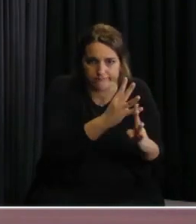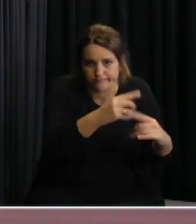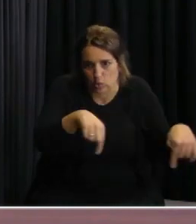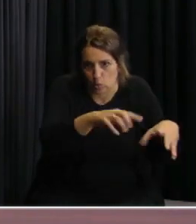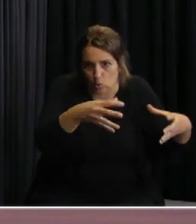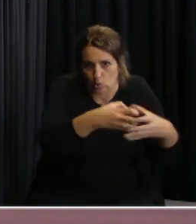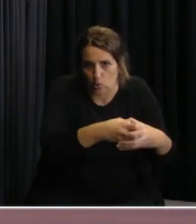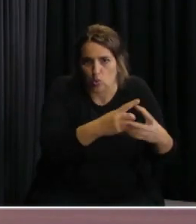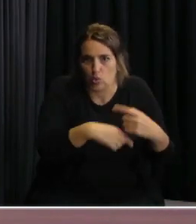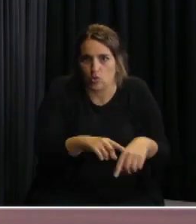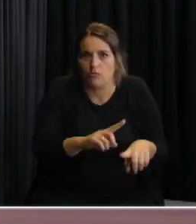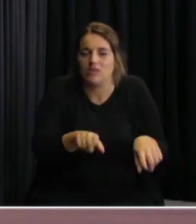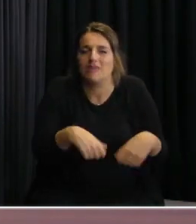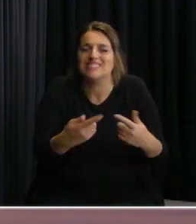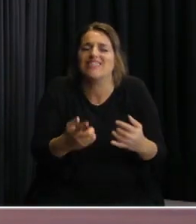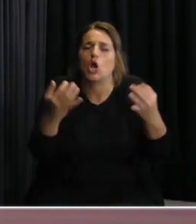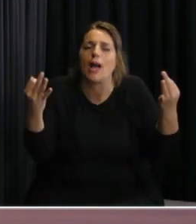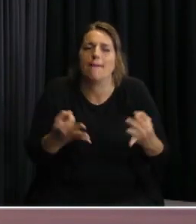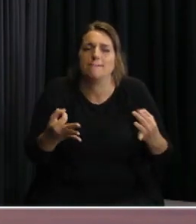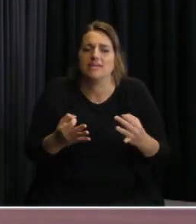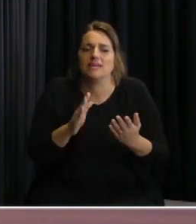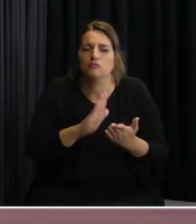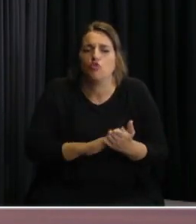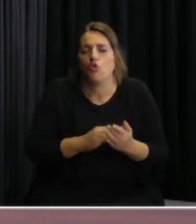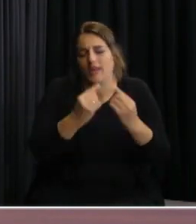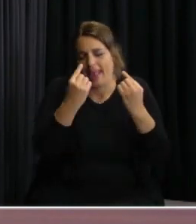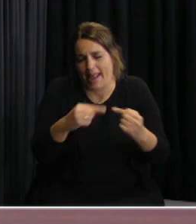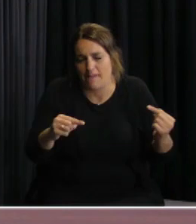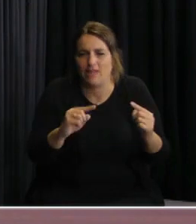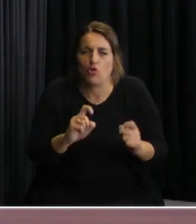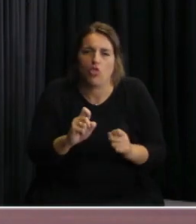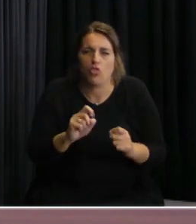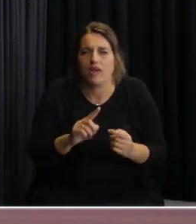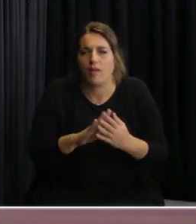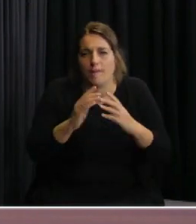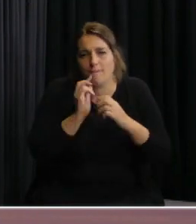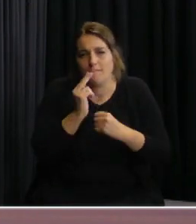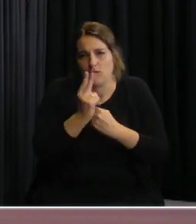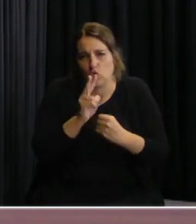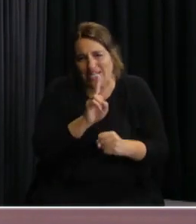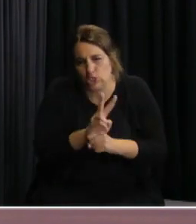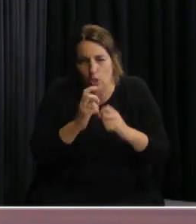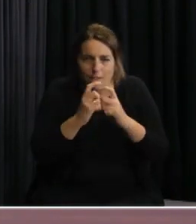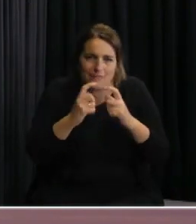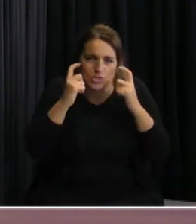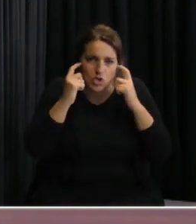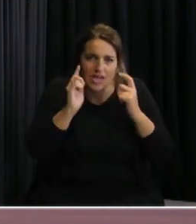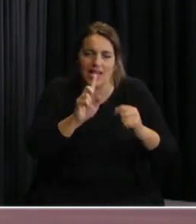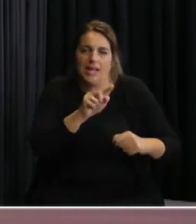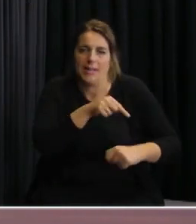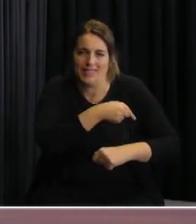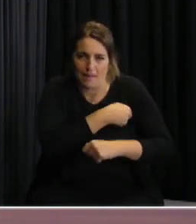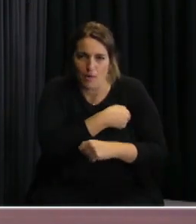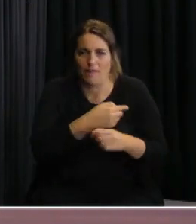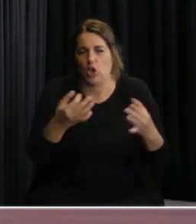se dieron instrucciones precisas sobre los elementos de protección personales se dejaron algunos termómetros de toma de